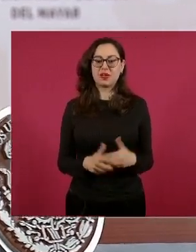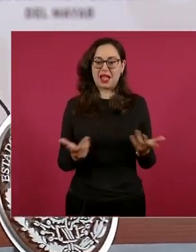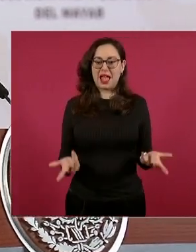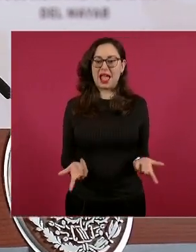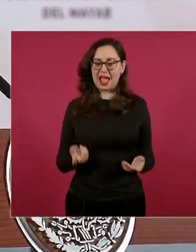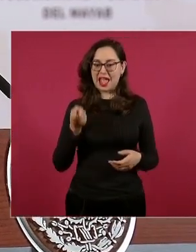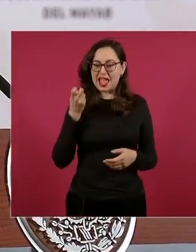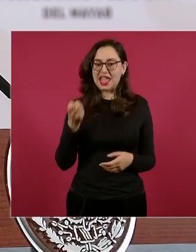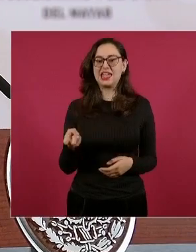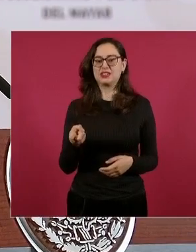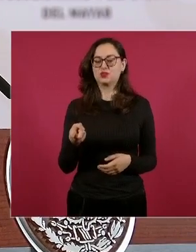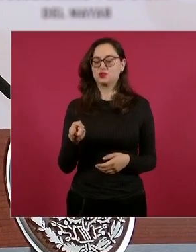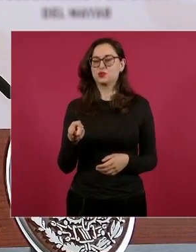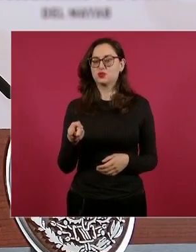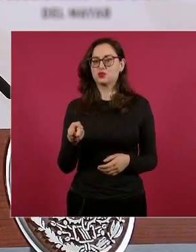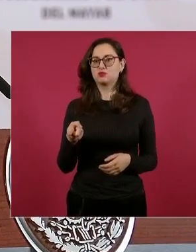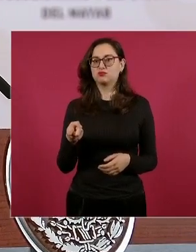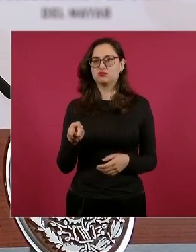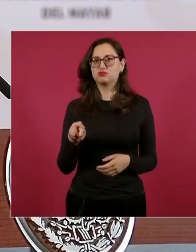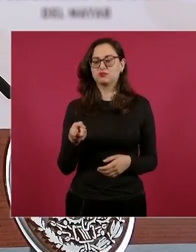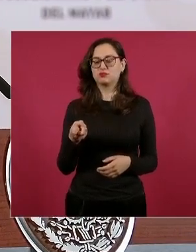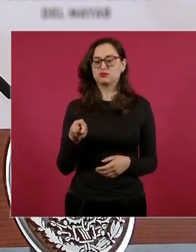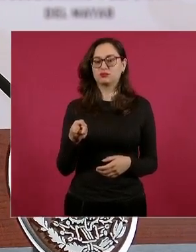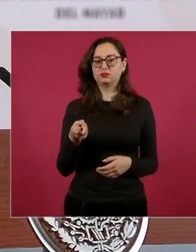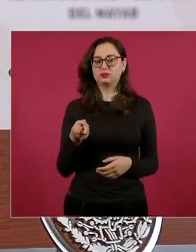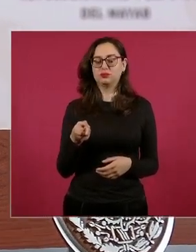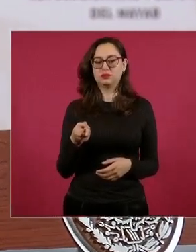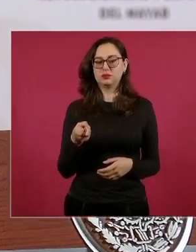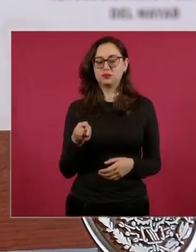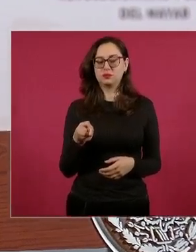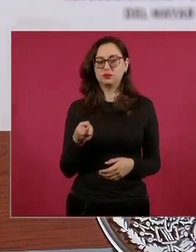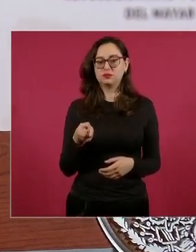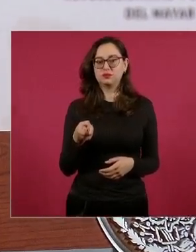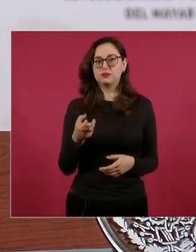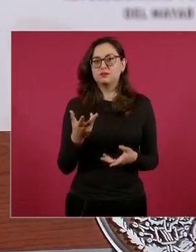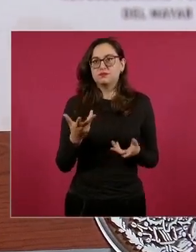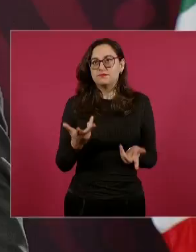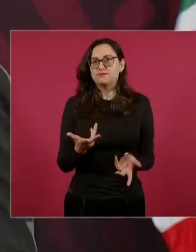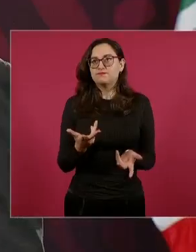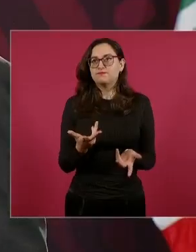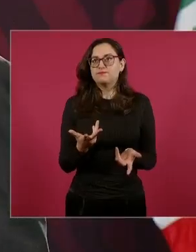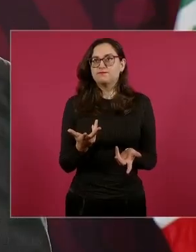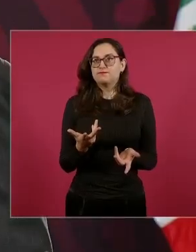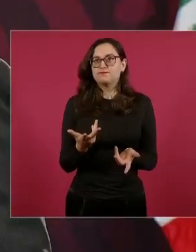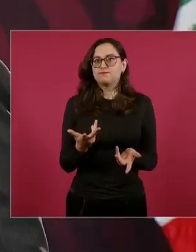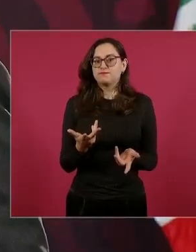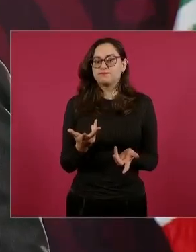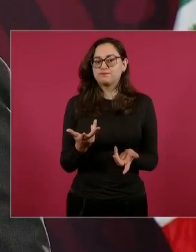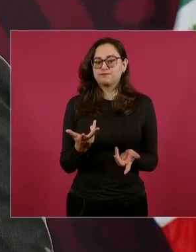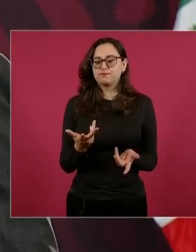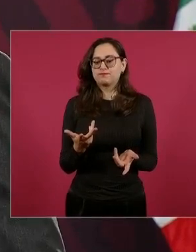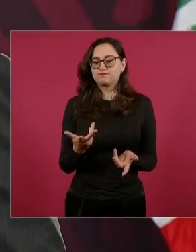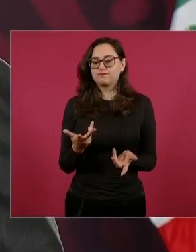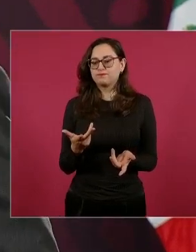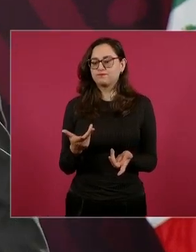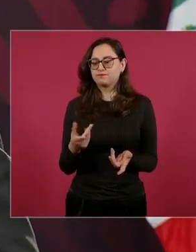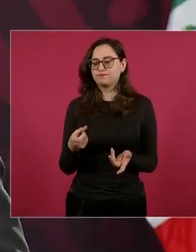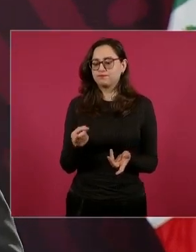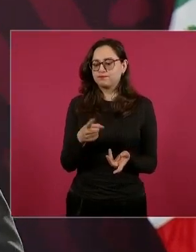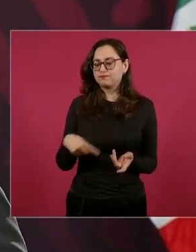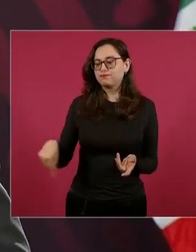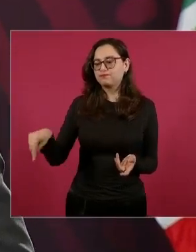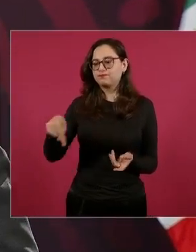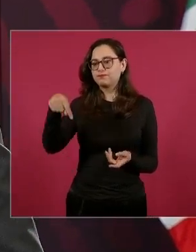tan dominados por el